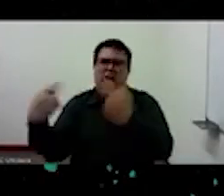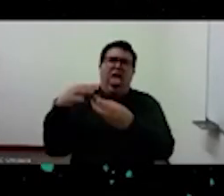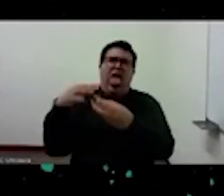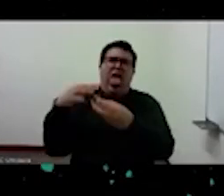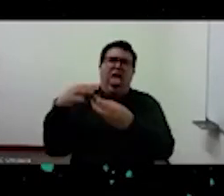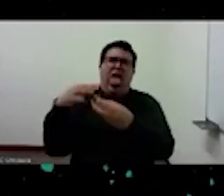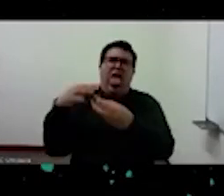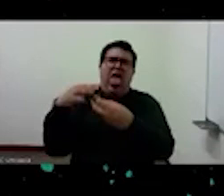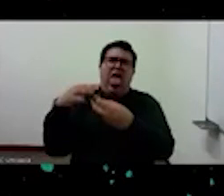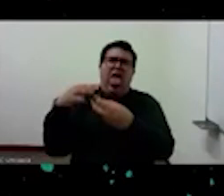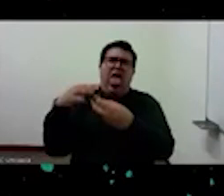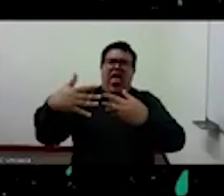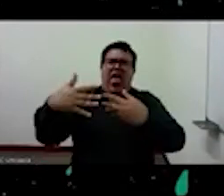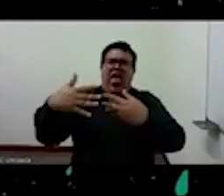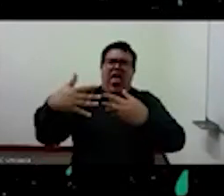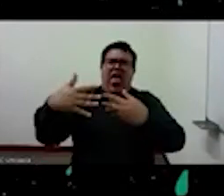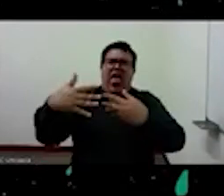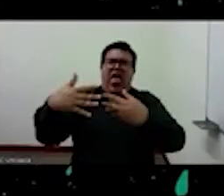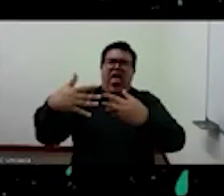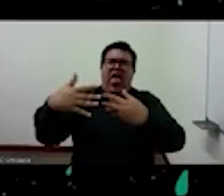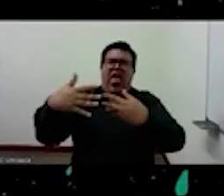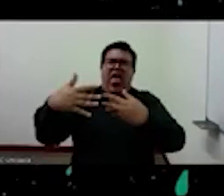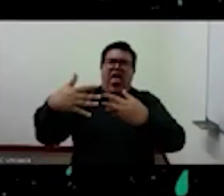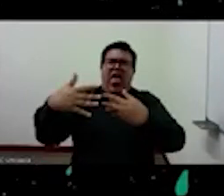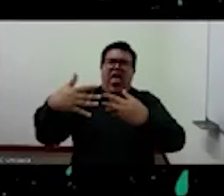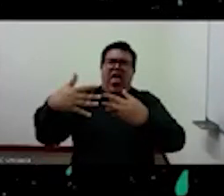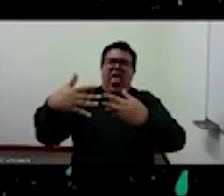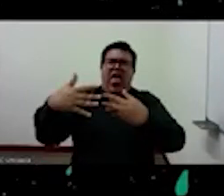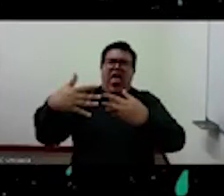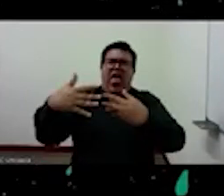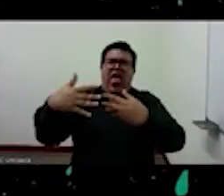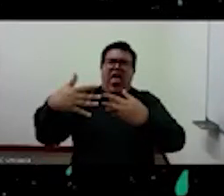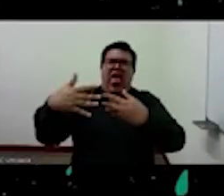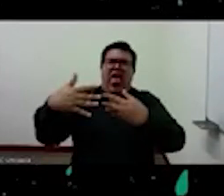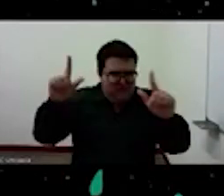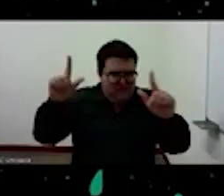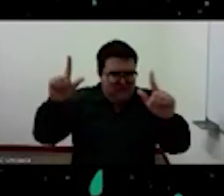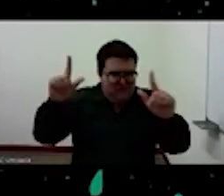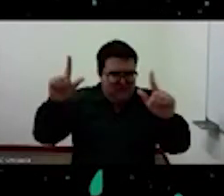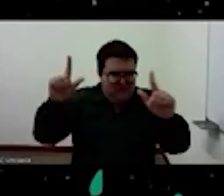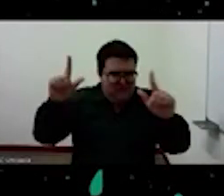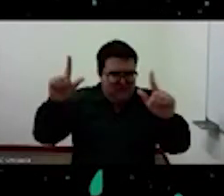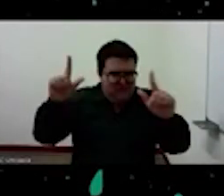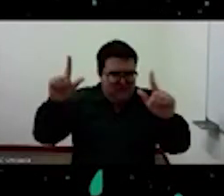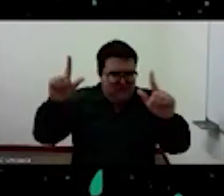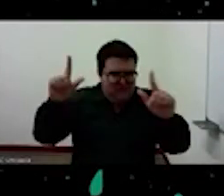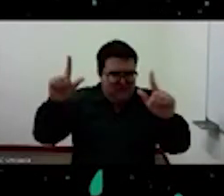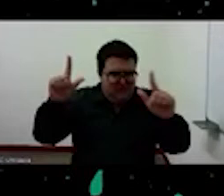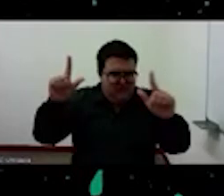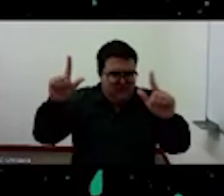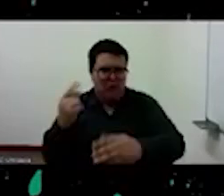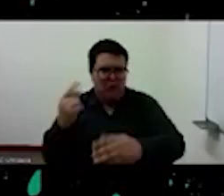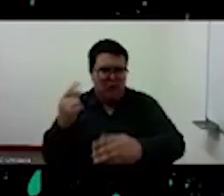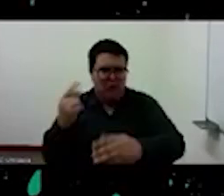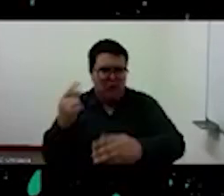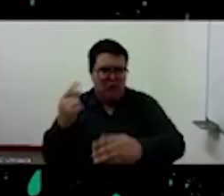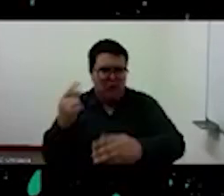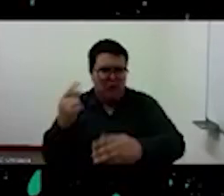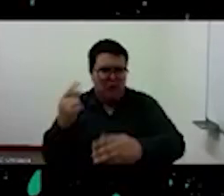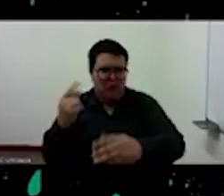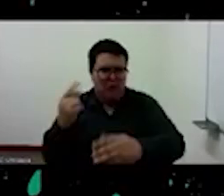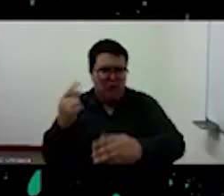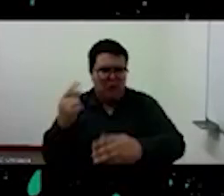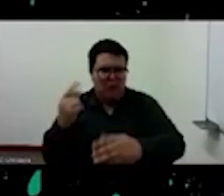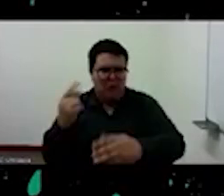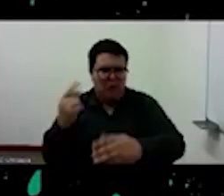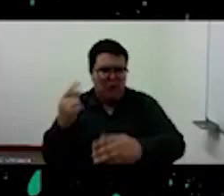pero también de violencia política sexista ¿cómo podemos